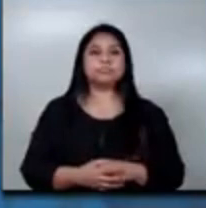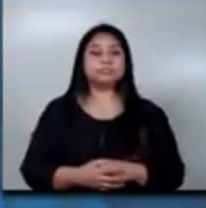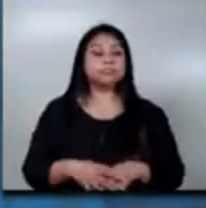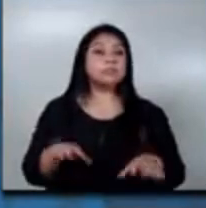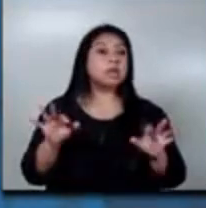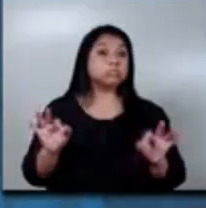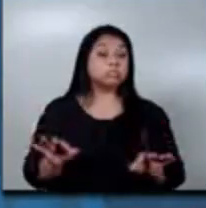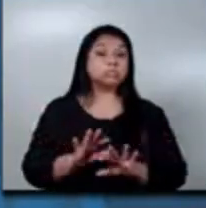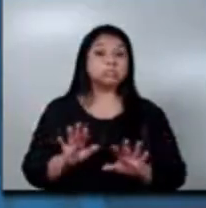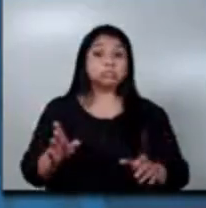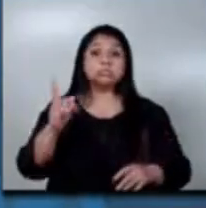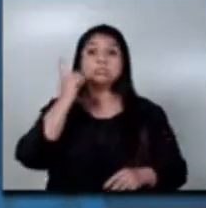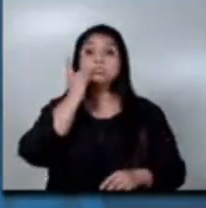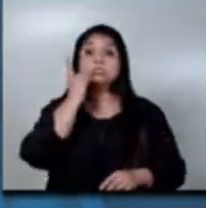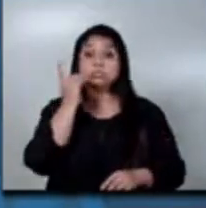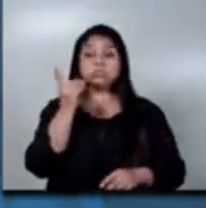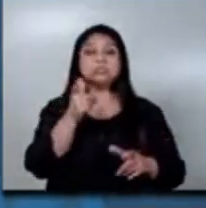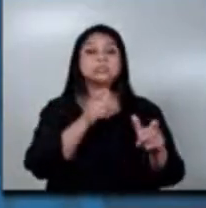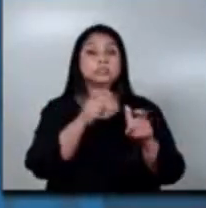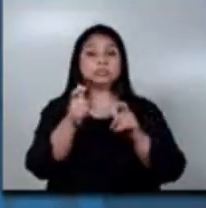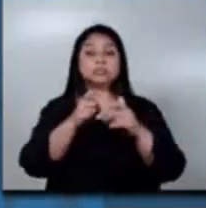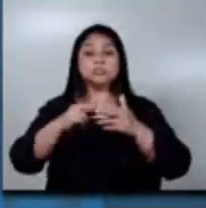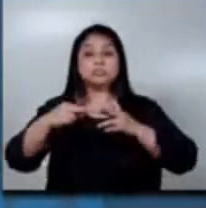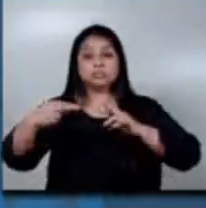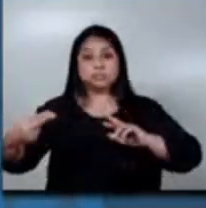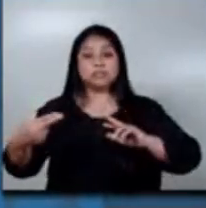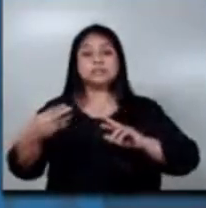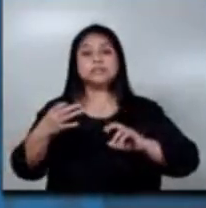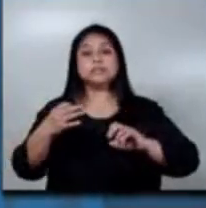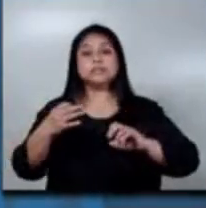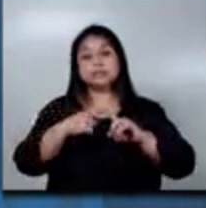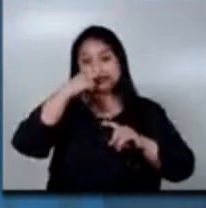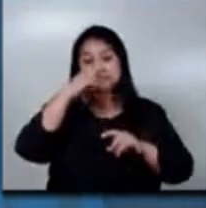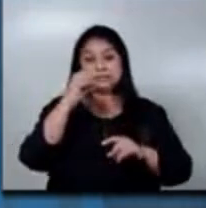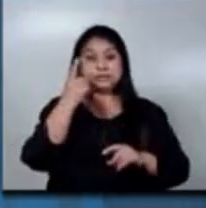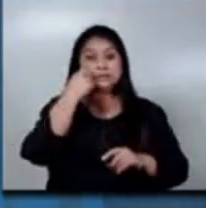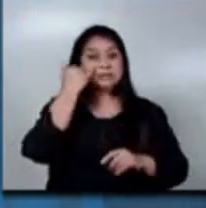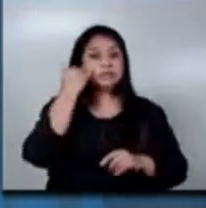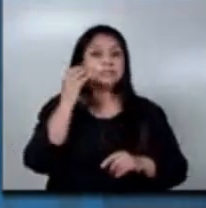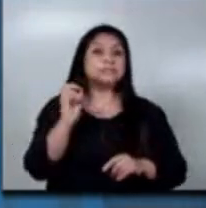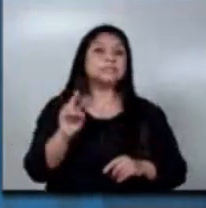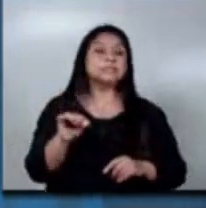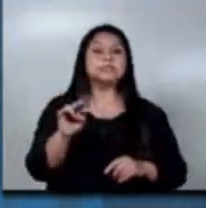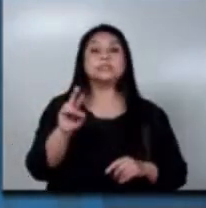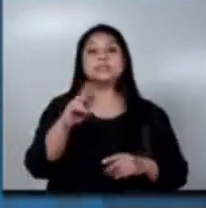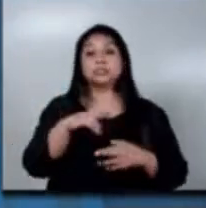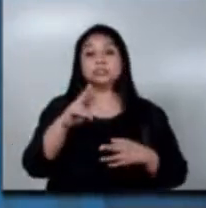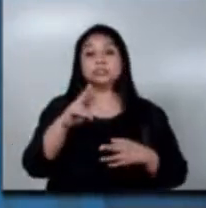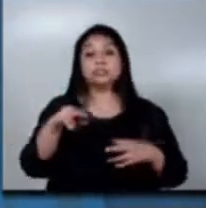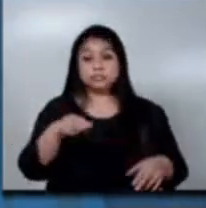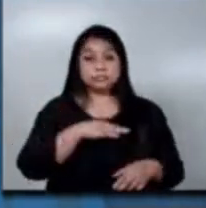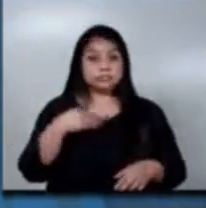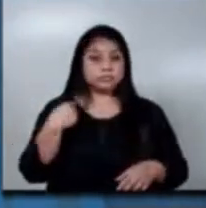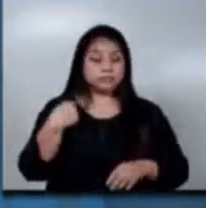intervención del director de Coordinación Regional y Extensión Rural, Dicorrer, del Ministerio de Agricultura. Tenemos